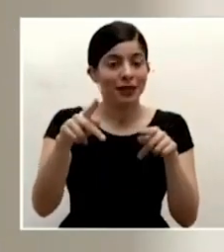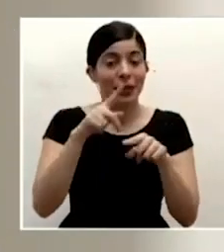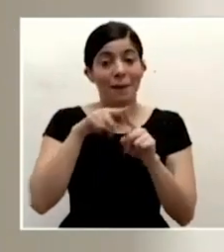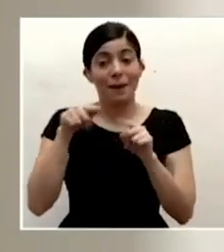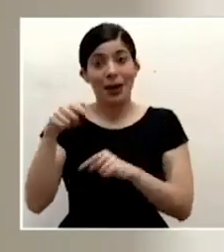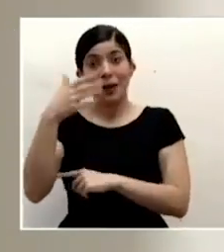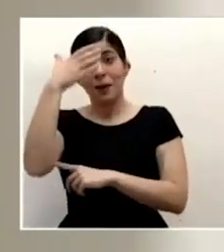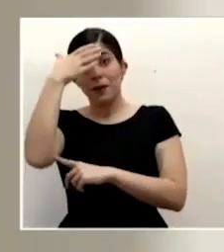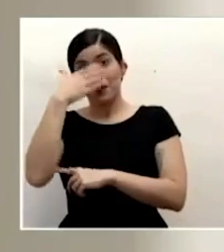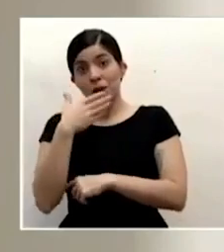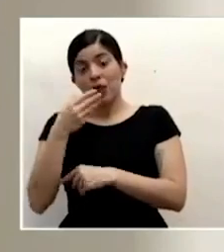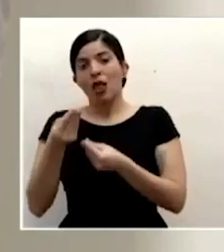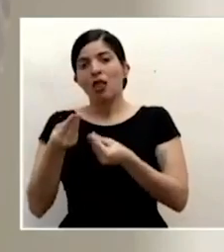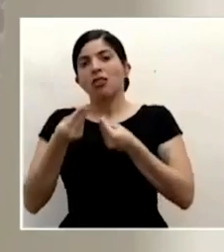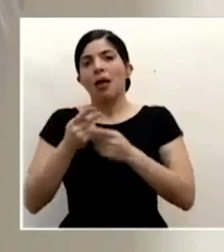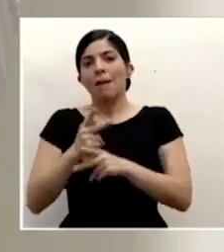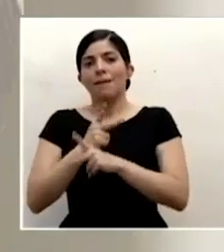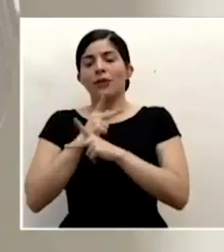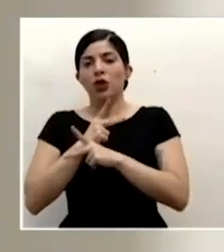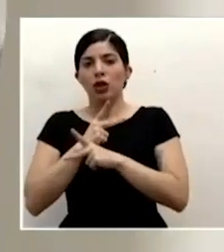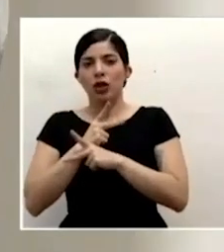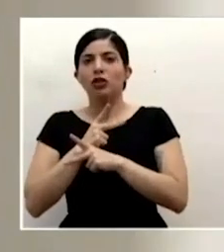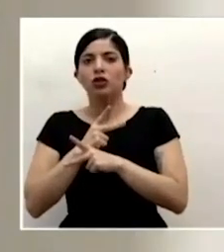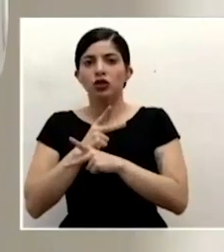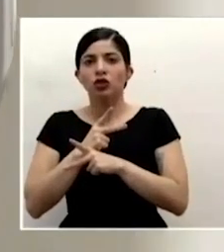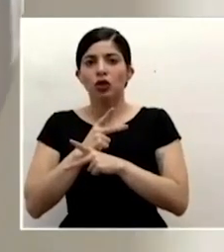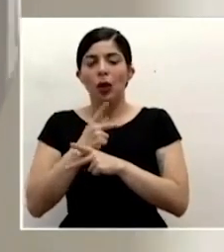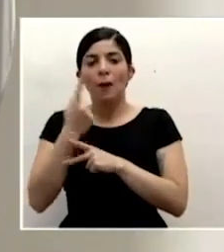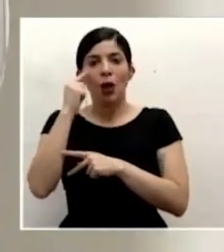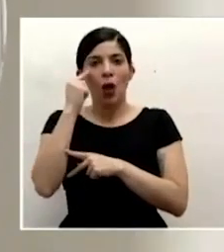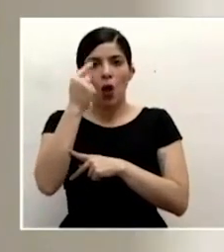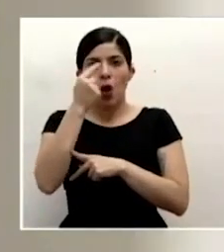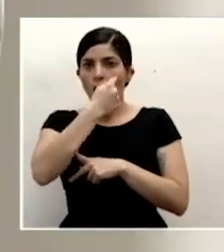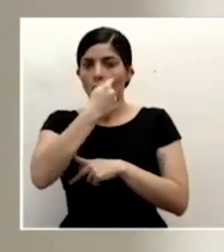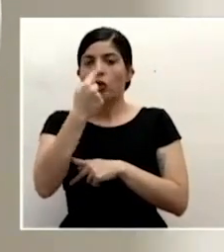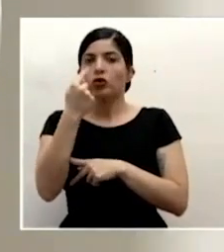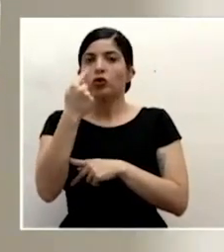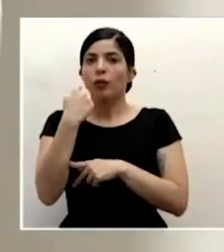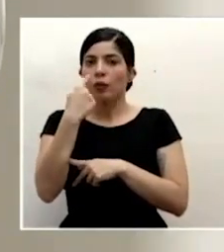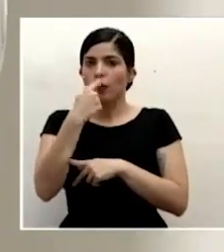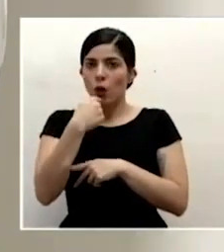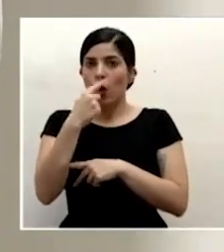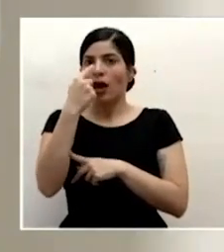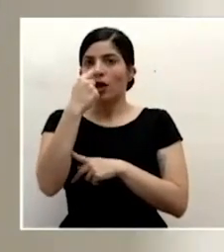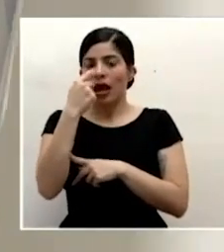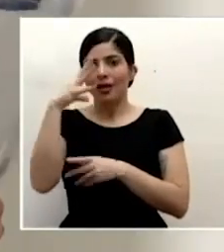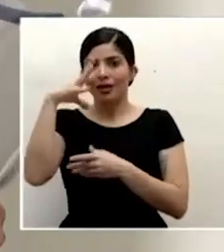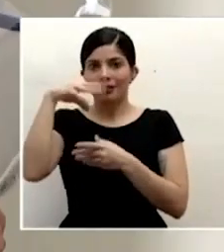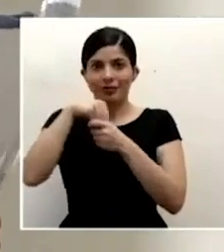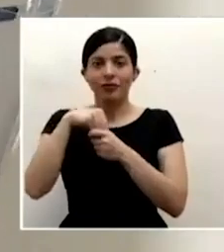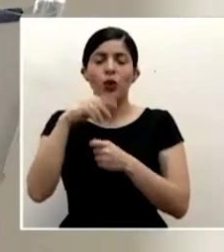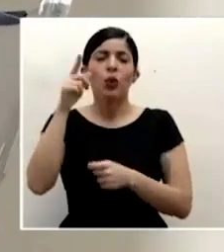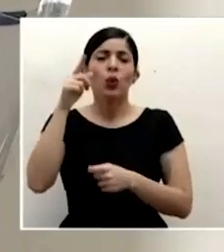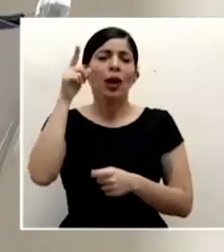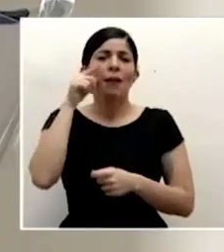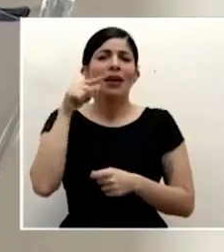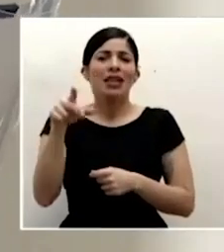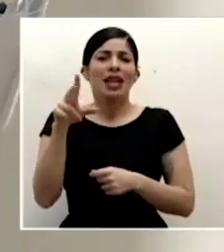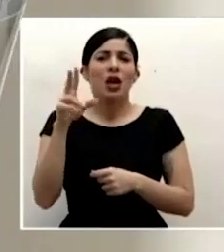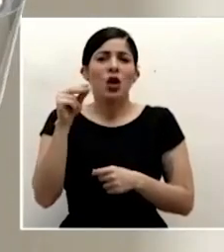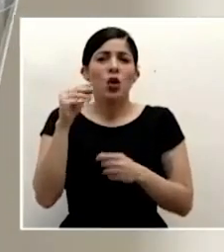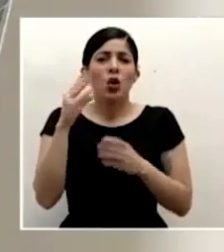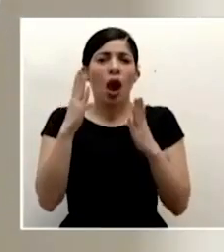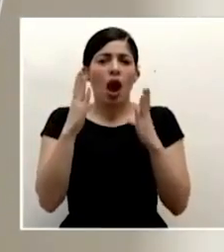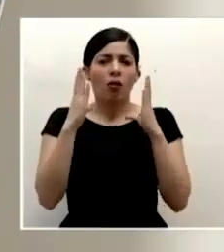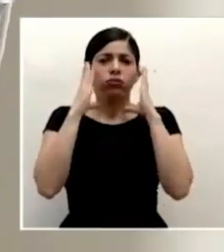también confiere un grado de protección para los ojos además de la boca y la nariz no tienen obviamente el cierre un poco más ajustado a la